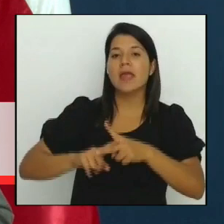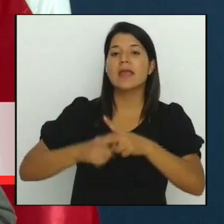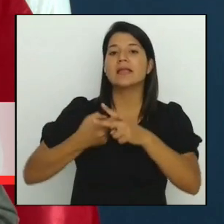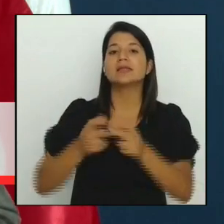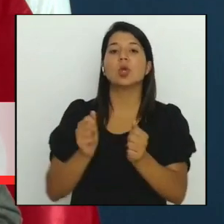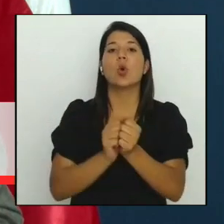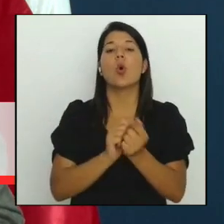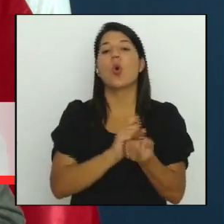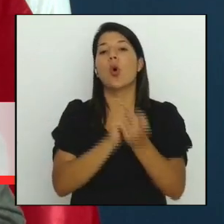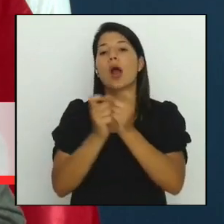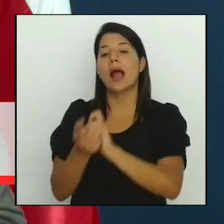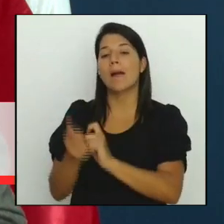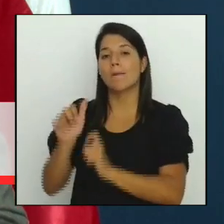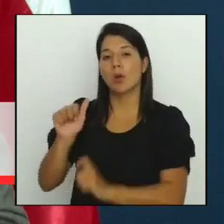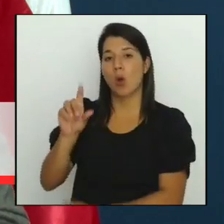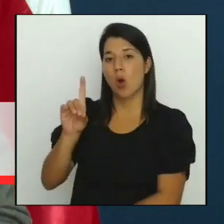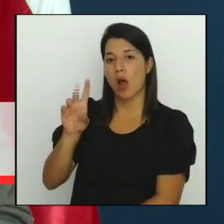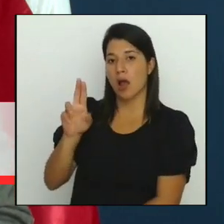costarricenses